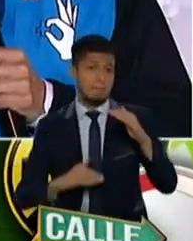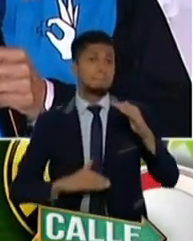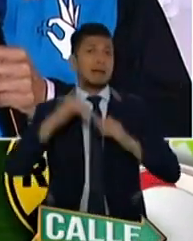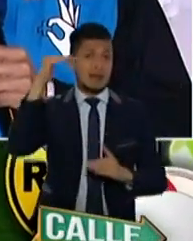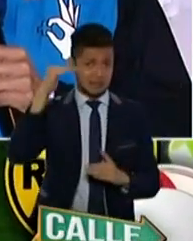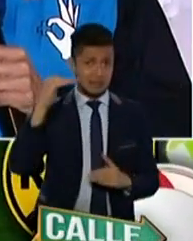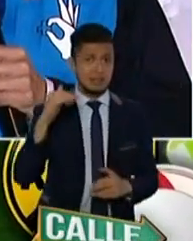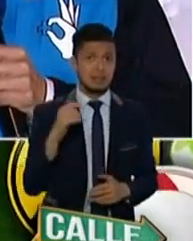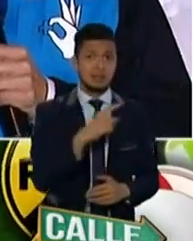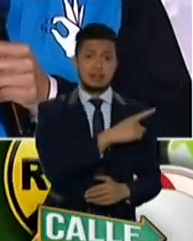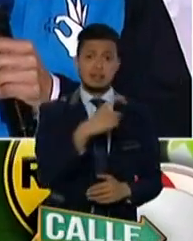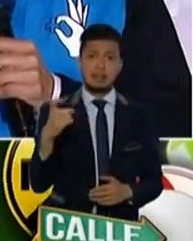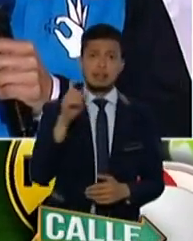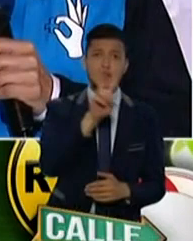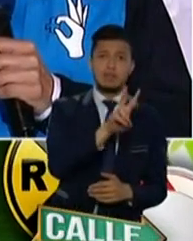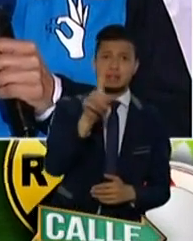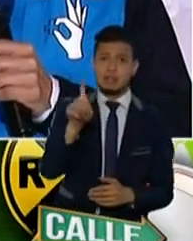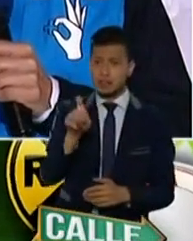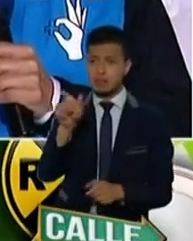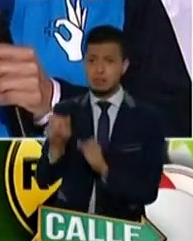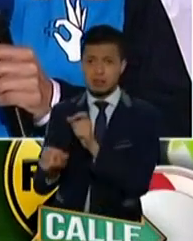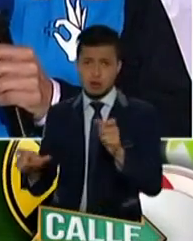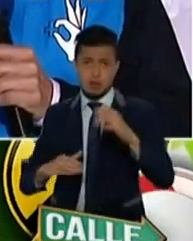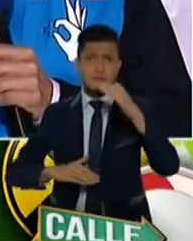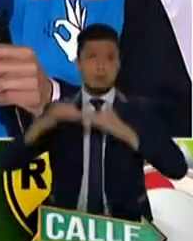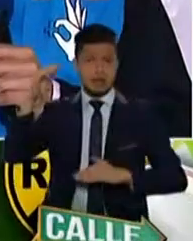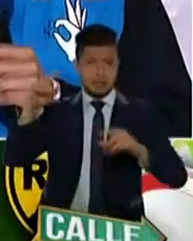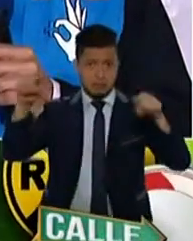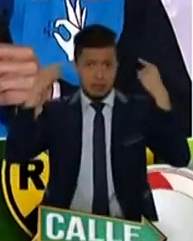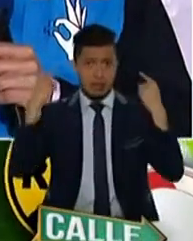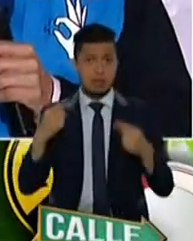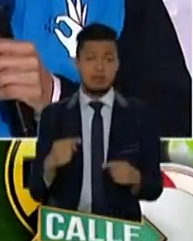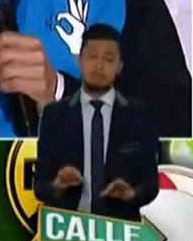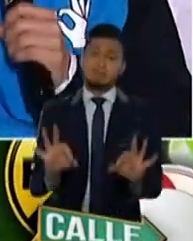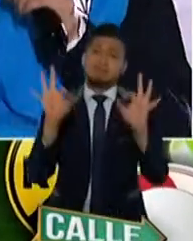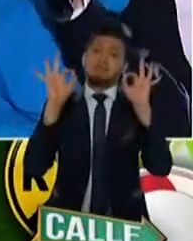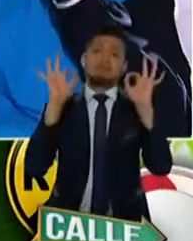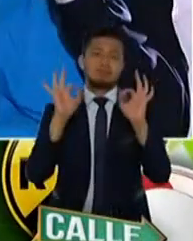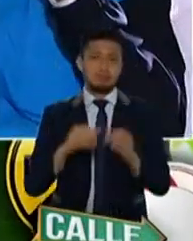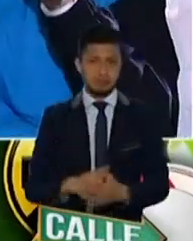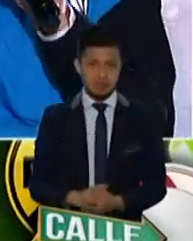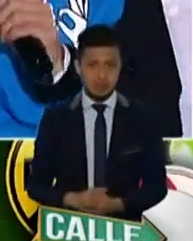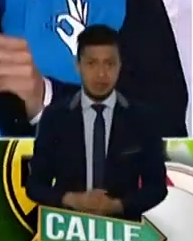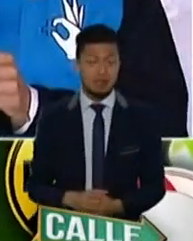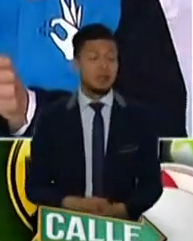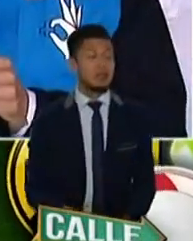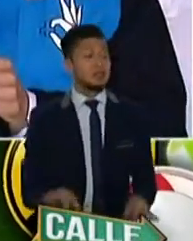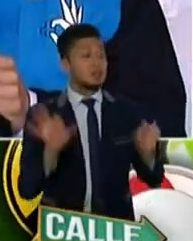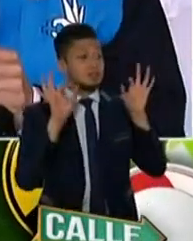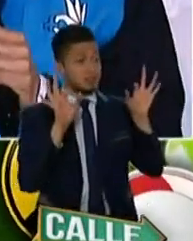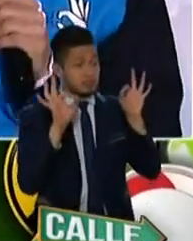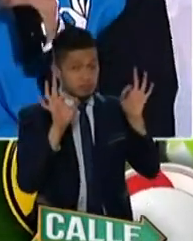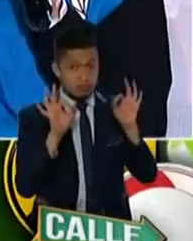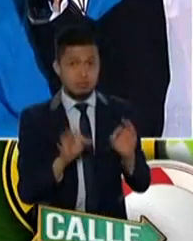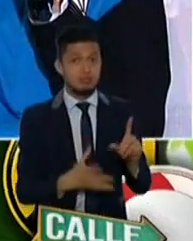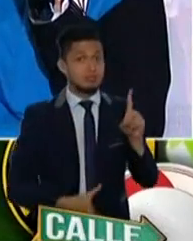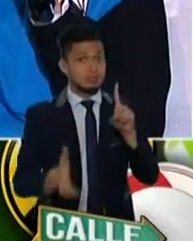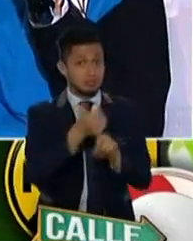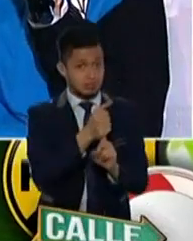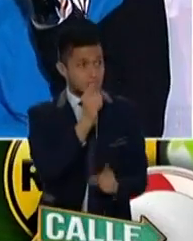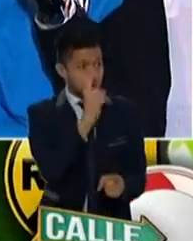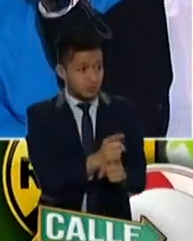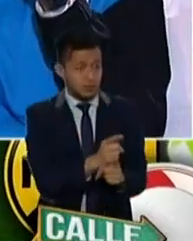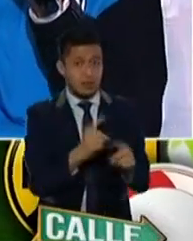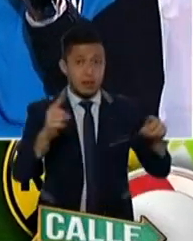en 126 personas, alcaldesa. Esto es una maravilla. Qué maravilla, qué maravilla. O sea, que cumplimos